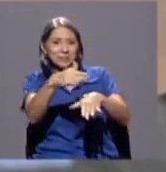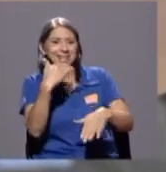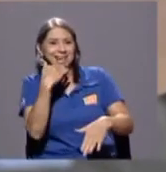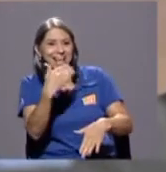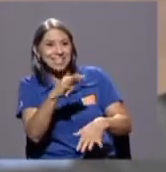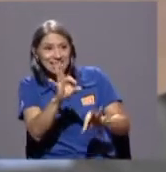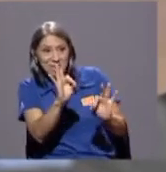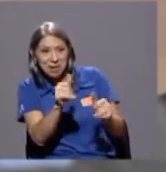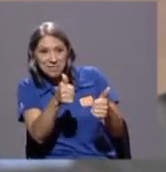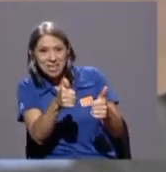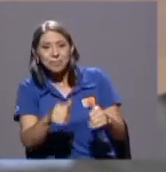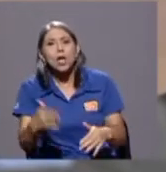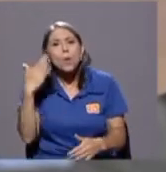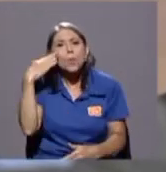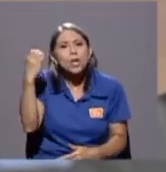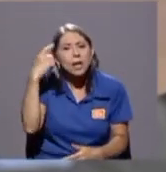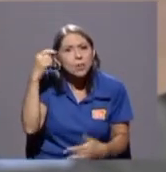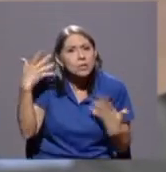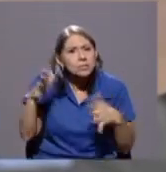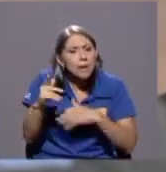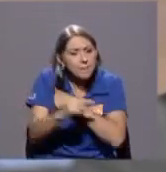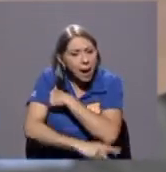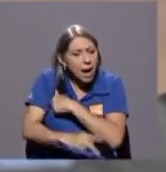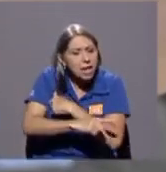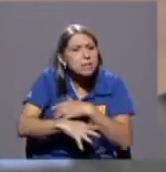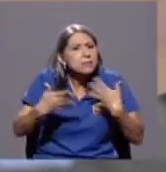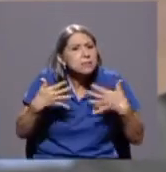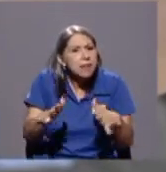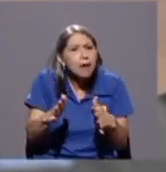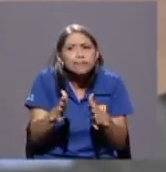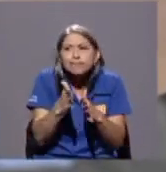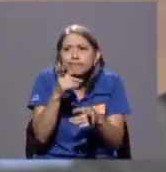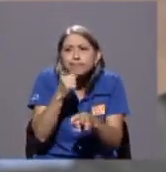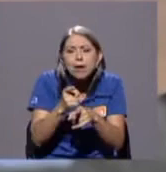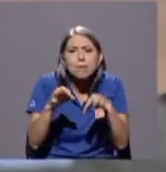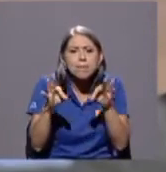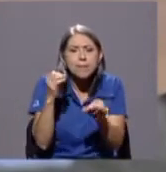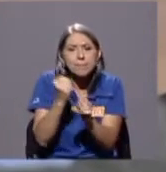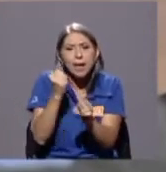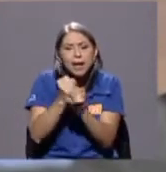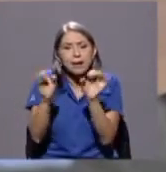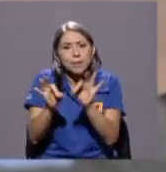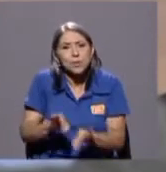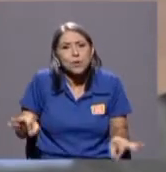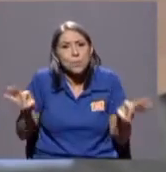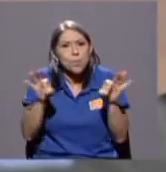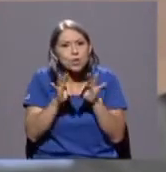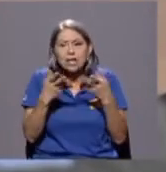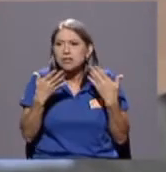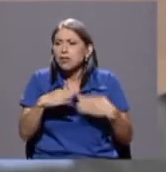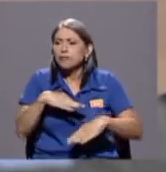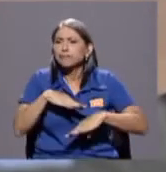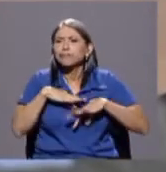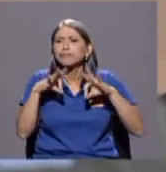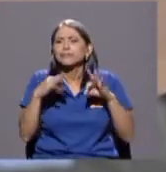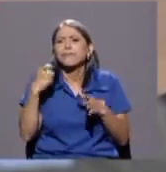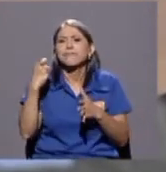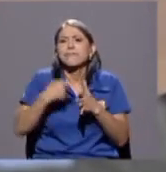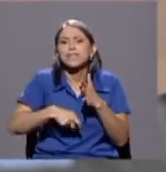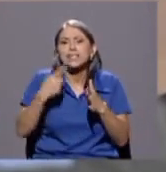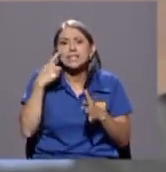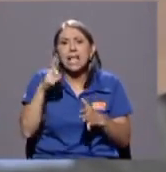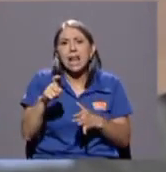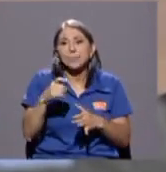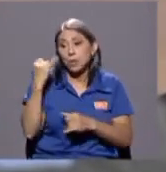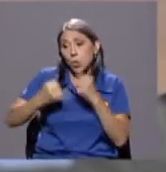precisamente porque el país había hecho la tarea y fiscalmente sobre todo se había hecho una tarea muy importante que en estos últimos años fue